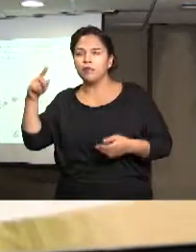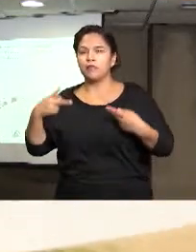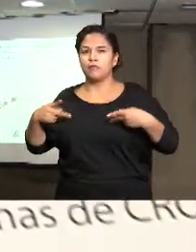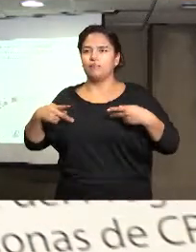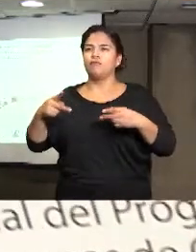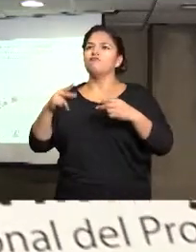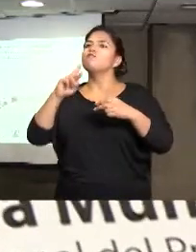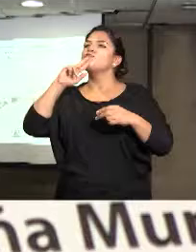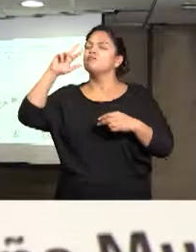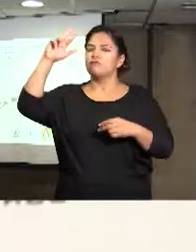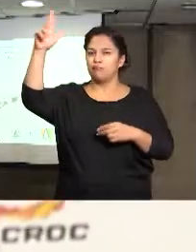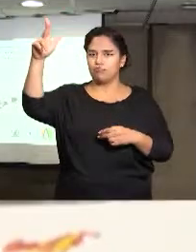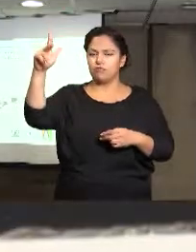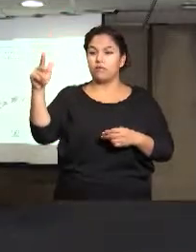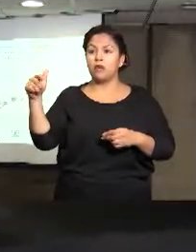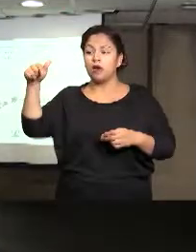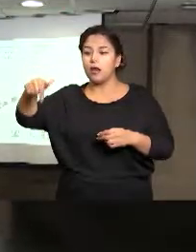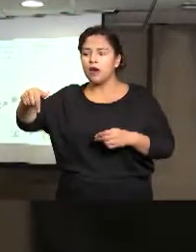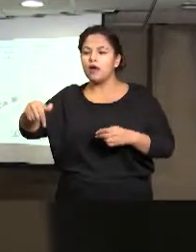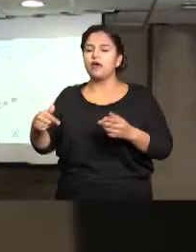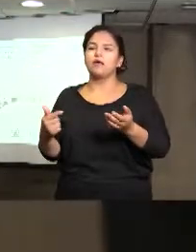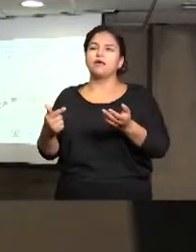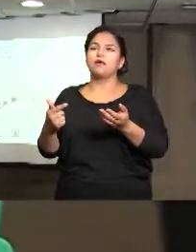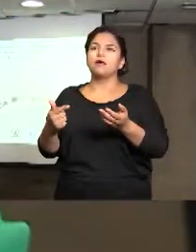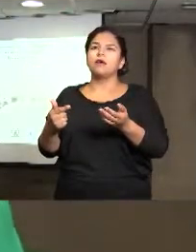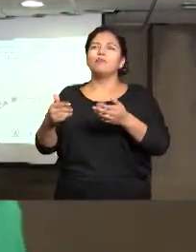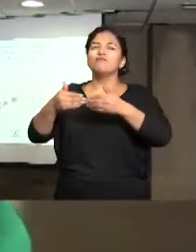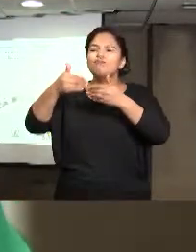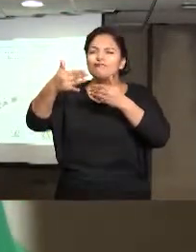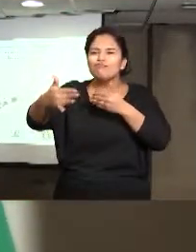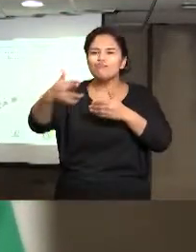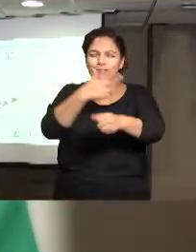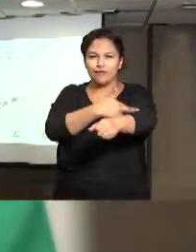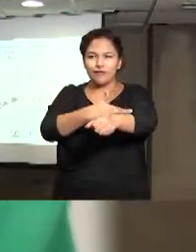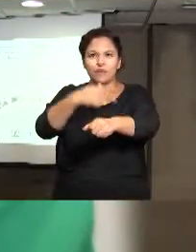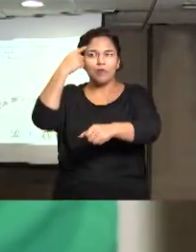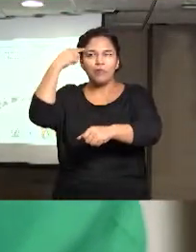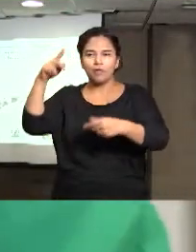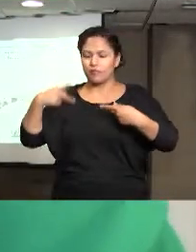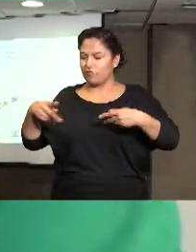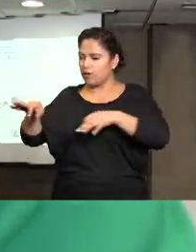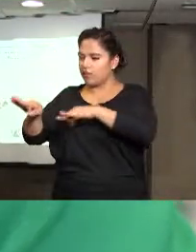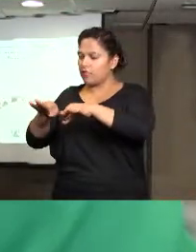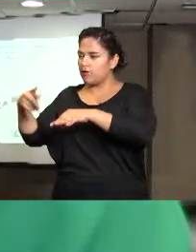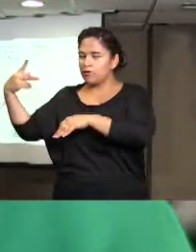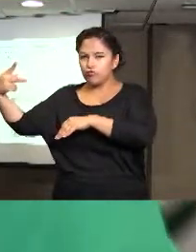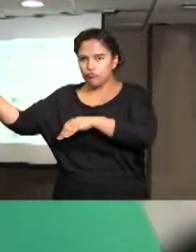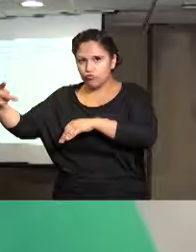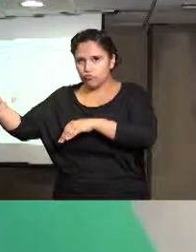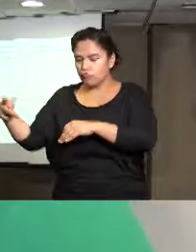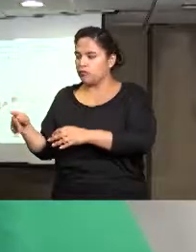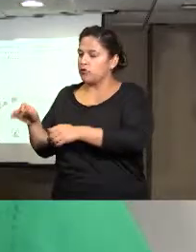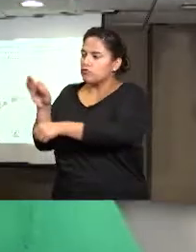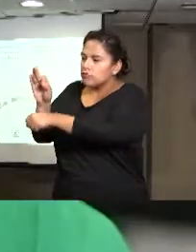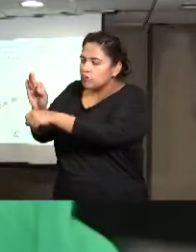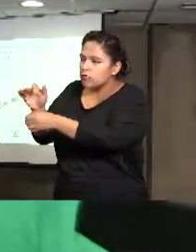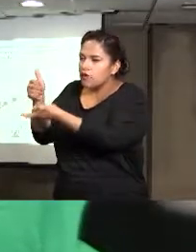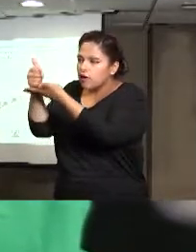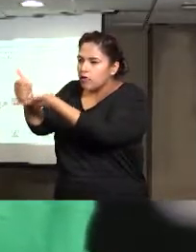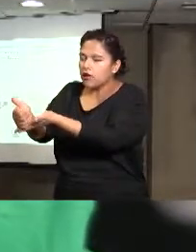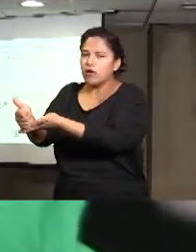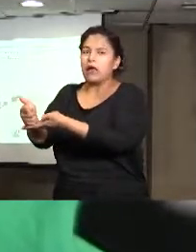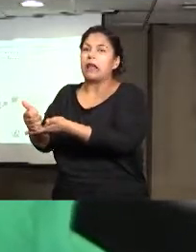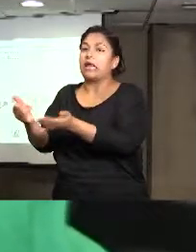hemos colocado en la agenda nacional temas de gran importancia para el bienestar del trabajador, pero también para el bienestar de sus